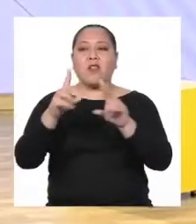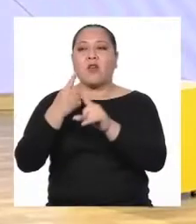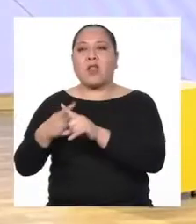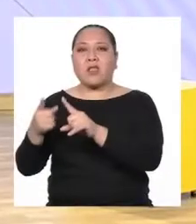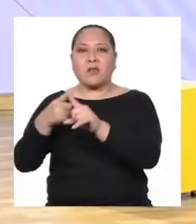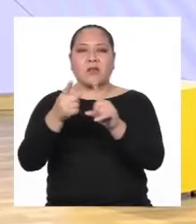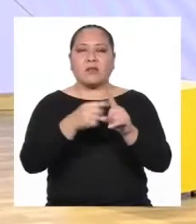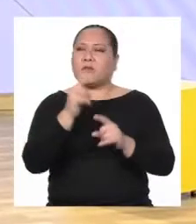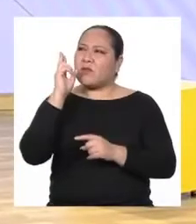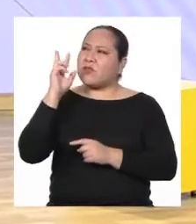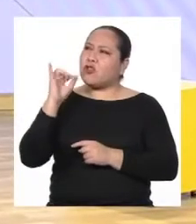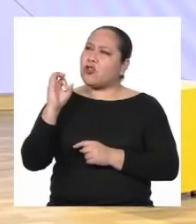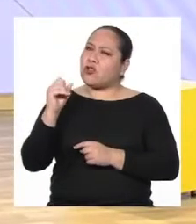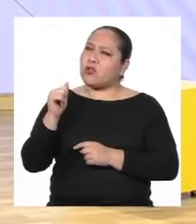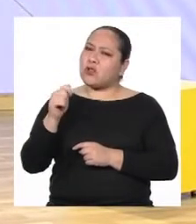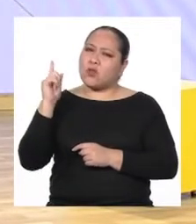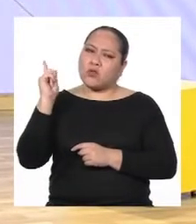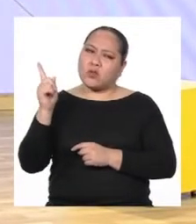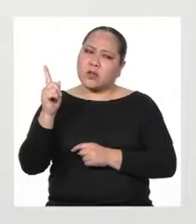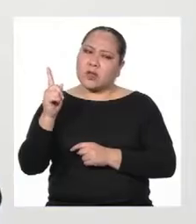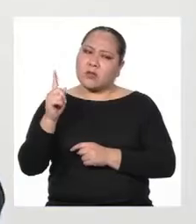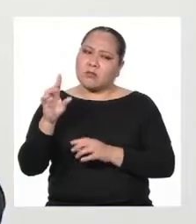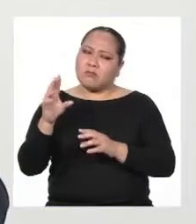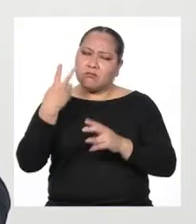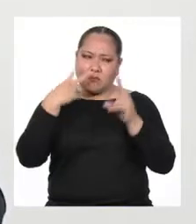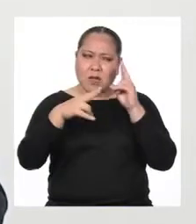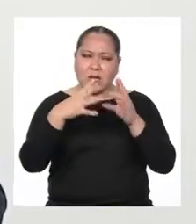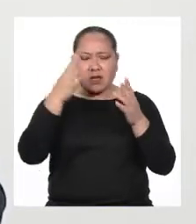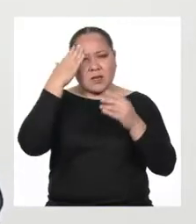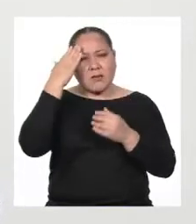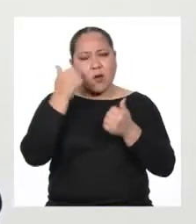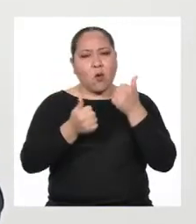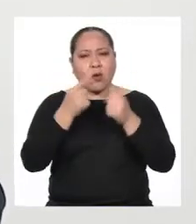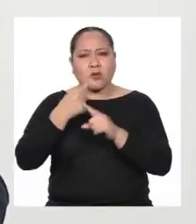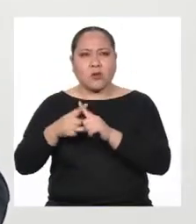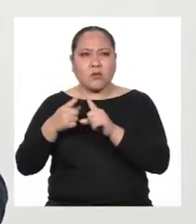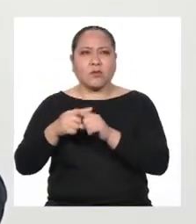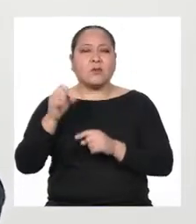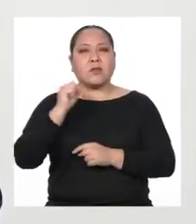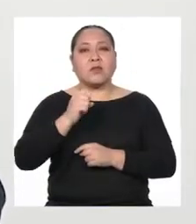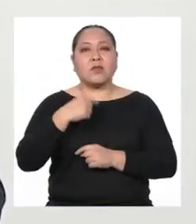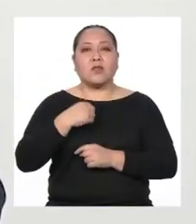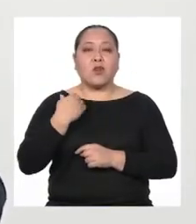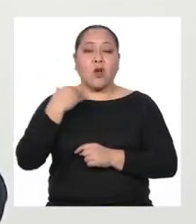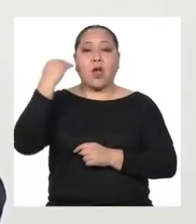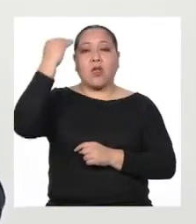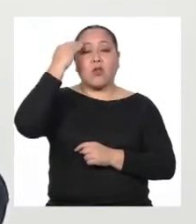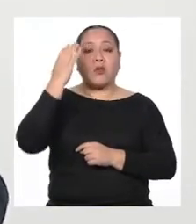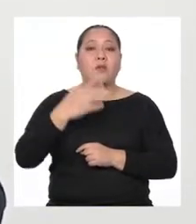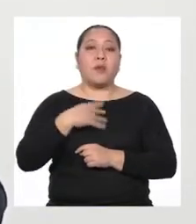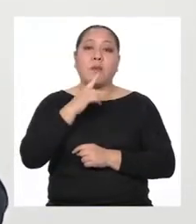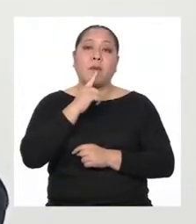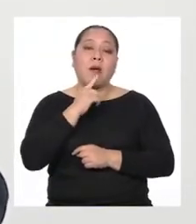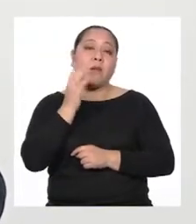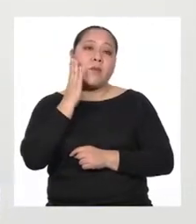Profesora Rosa, ¿usted reconoce la suya? Claro Yaremis, a ver Soy una adulta, mi papá y mi mamá son de la